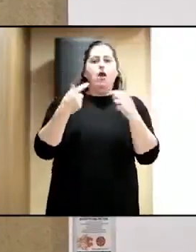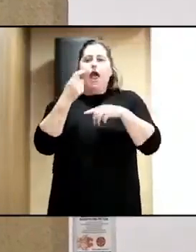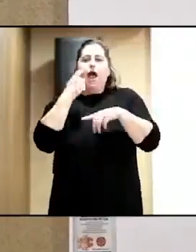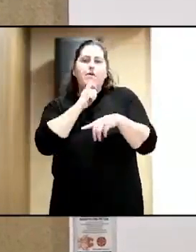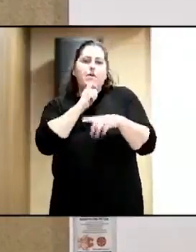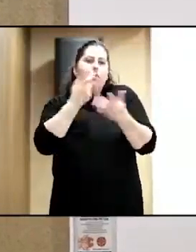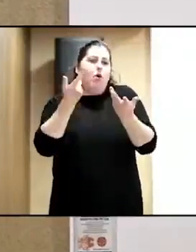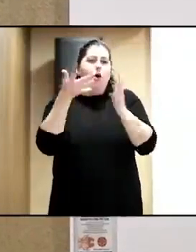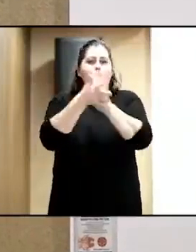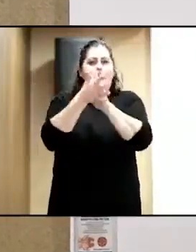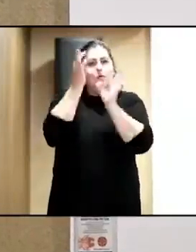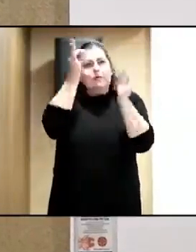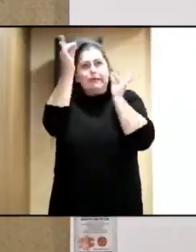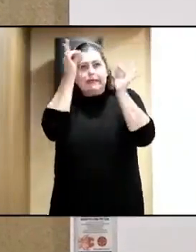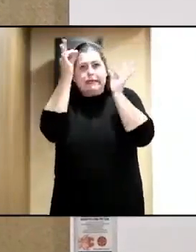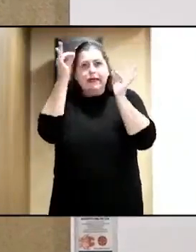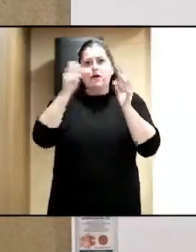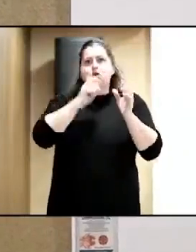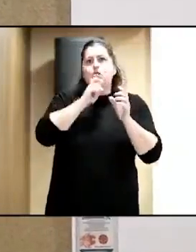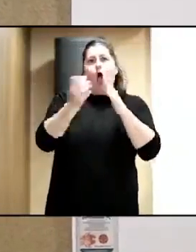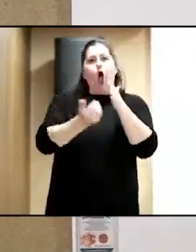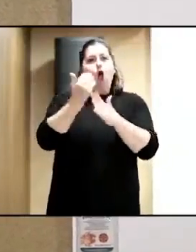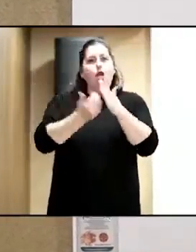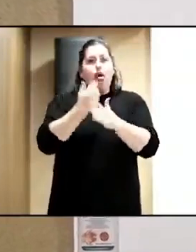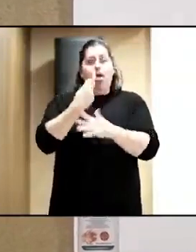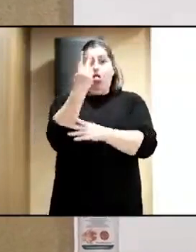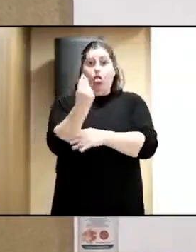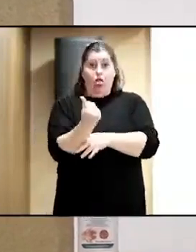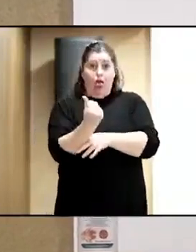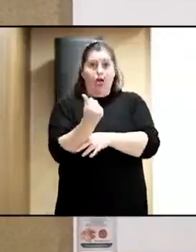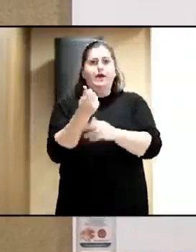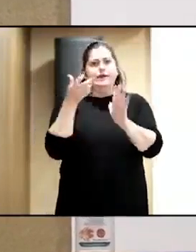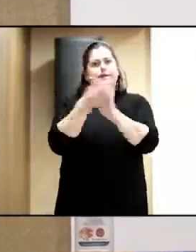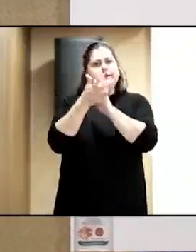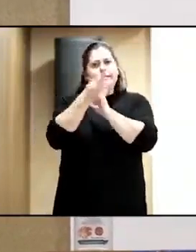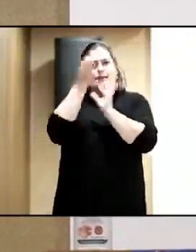consistir estas jornadas durante estos dos días